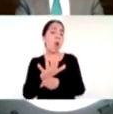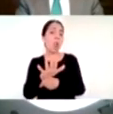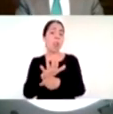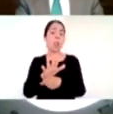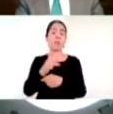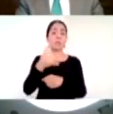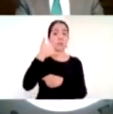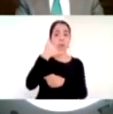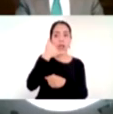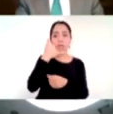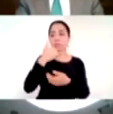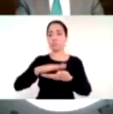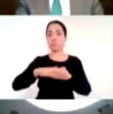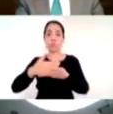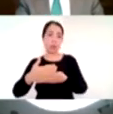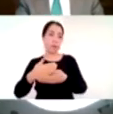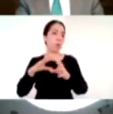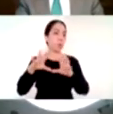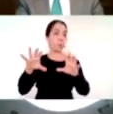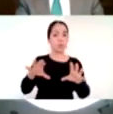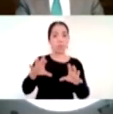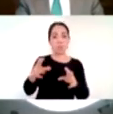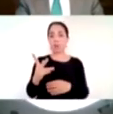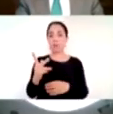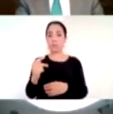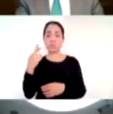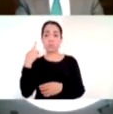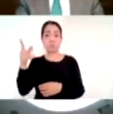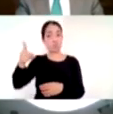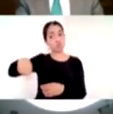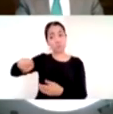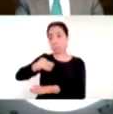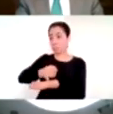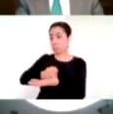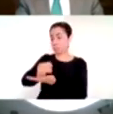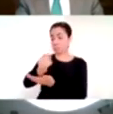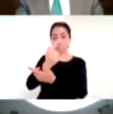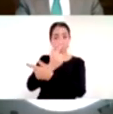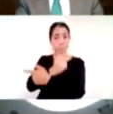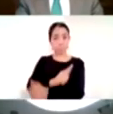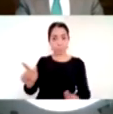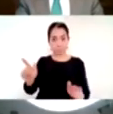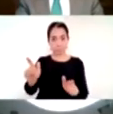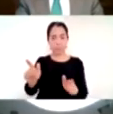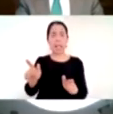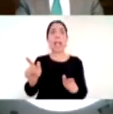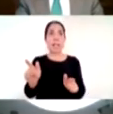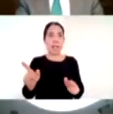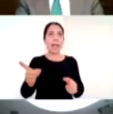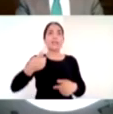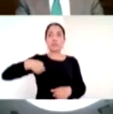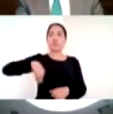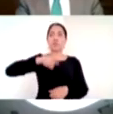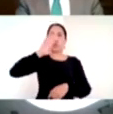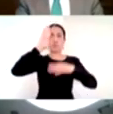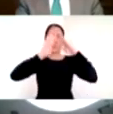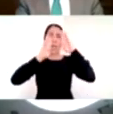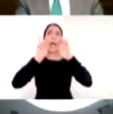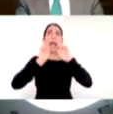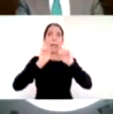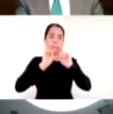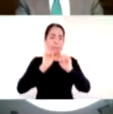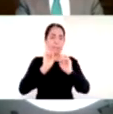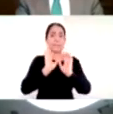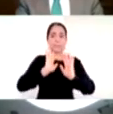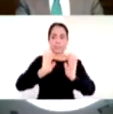también a seguir construyendo estos engranajes para pensar qué hacíamos con el tema del seguimiento y la evaluación y